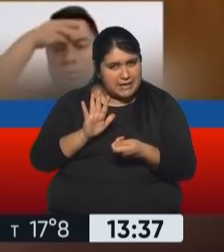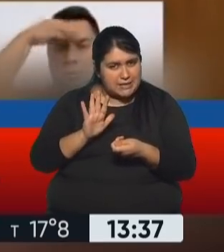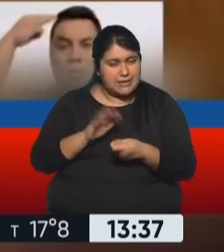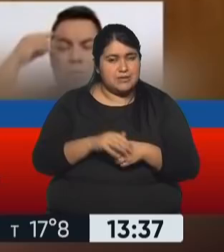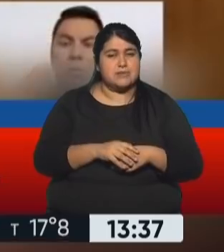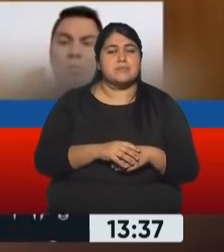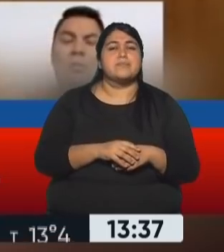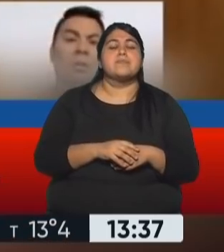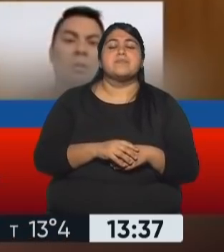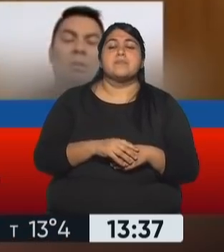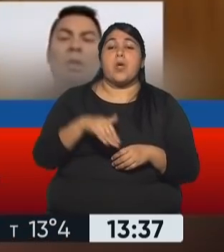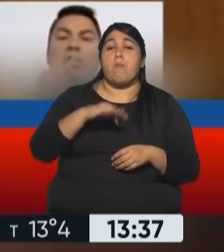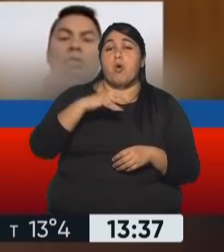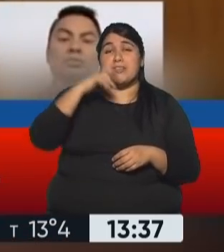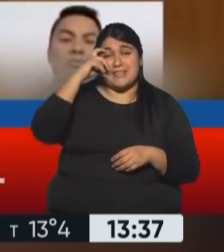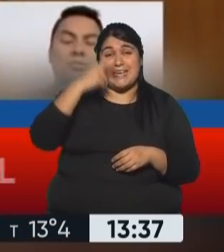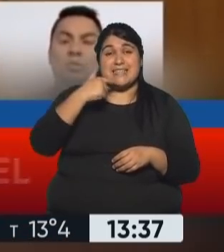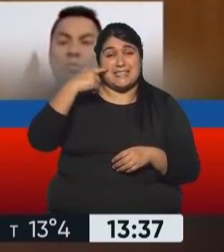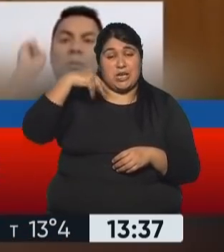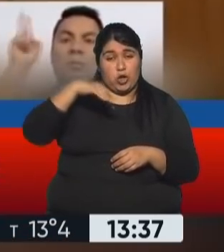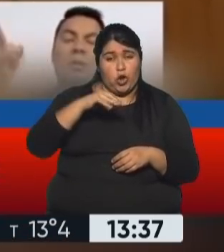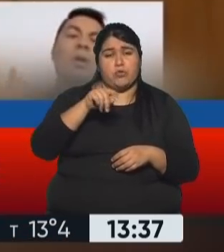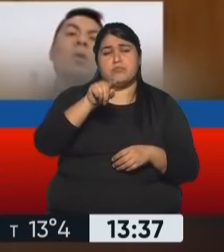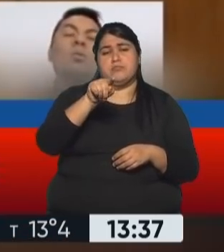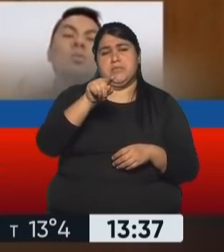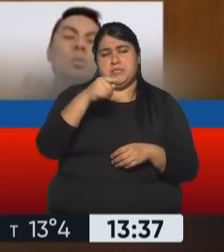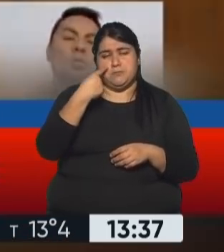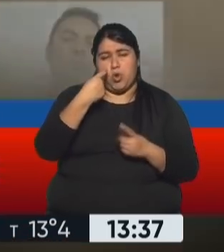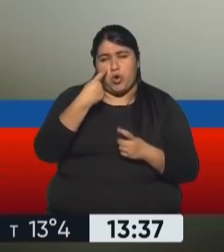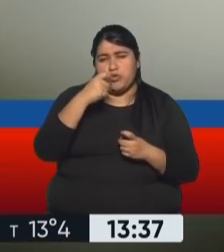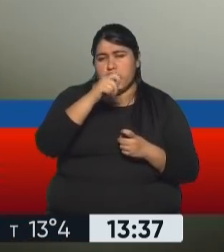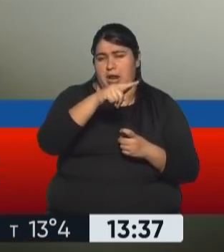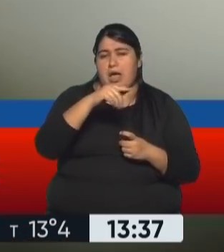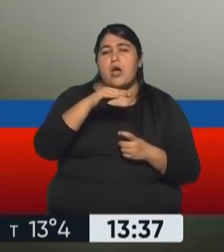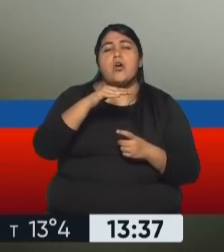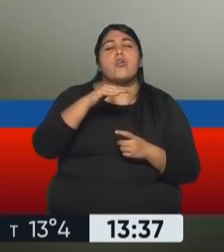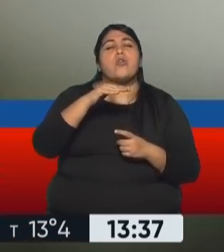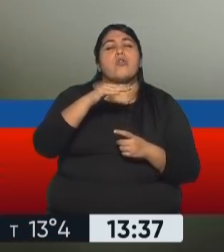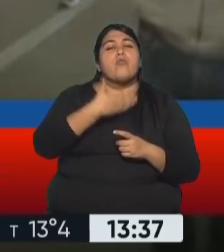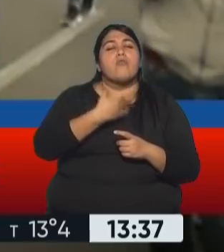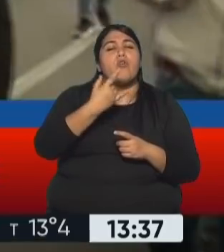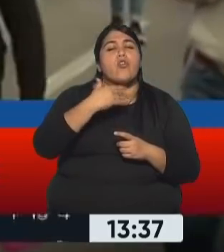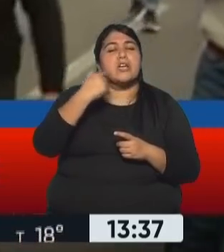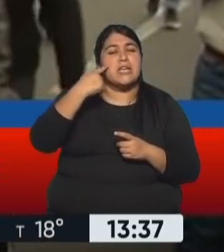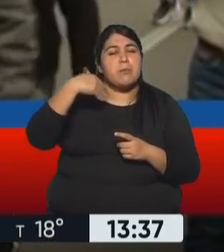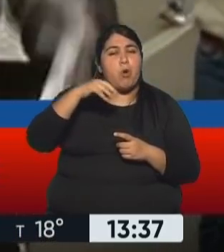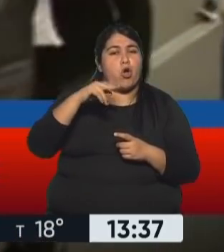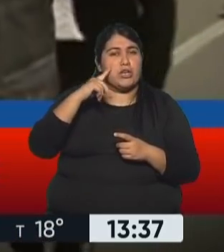Montesinos también habría supervisado tramo de la campaña de Keiko Fujimori a través de un contacto con su hermano Kenji.